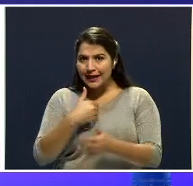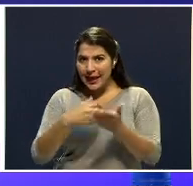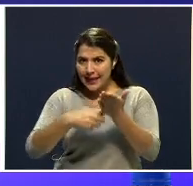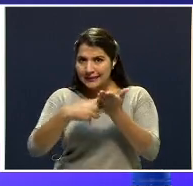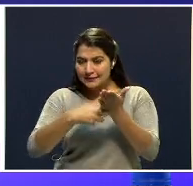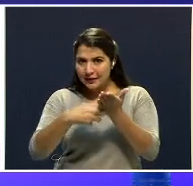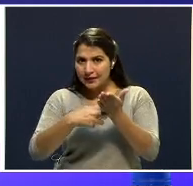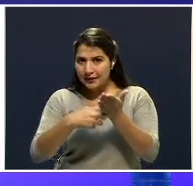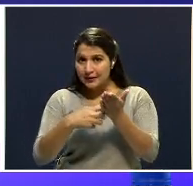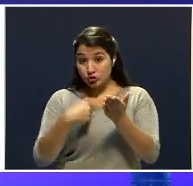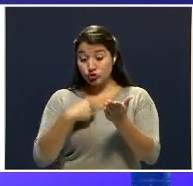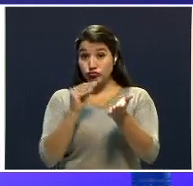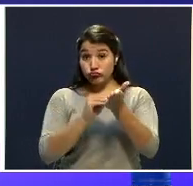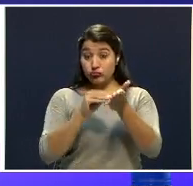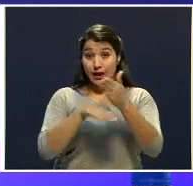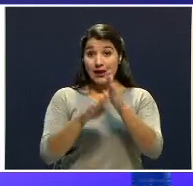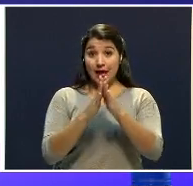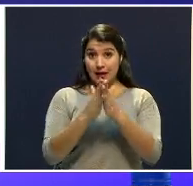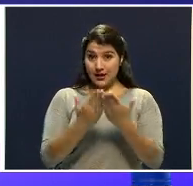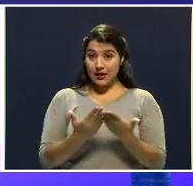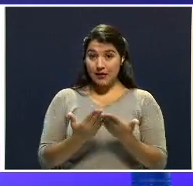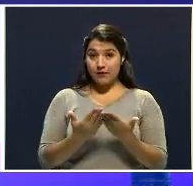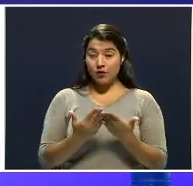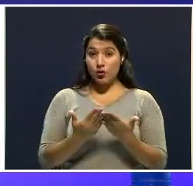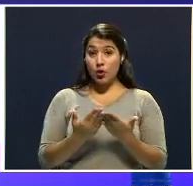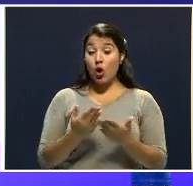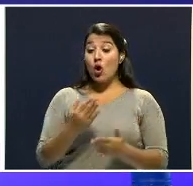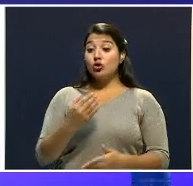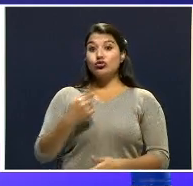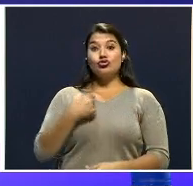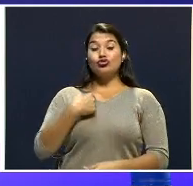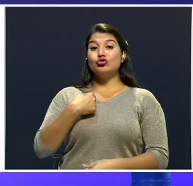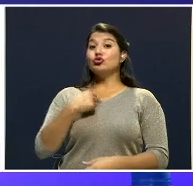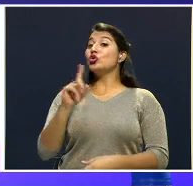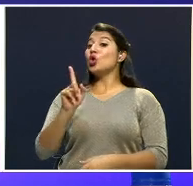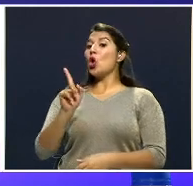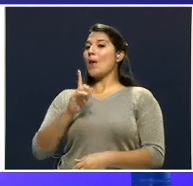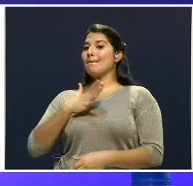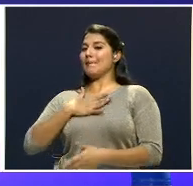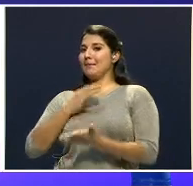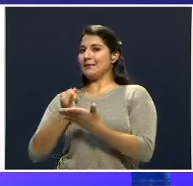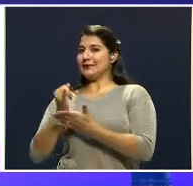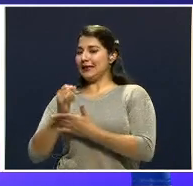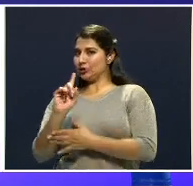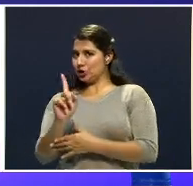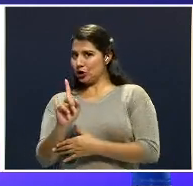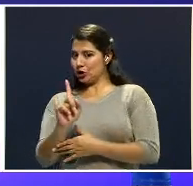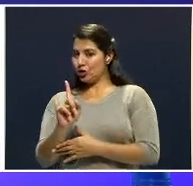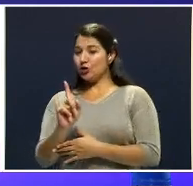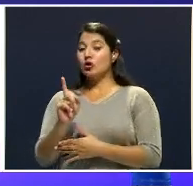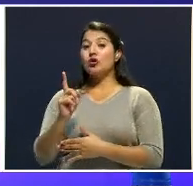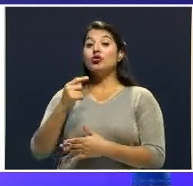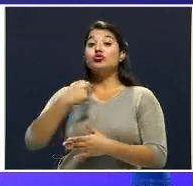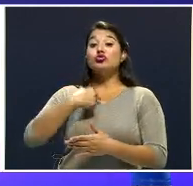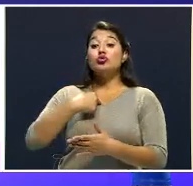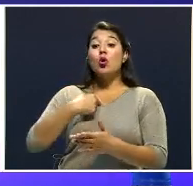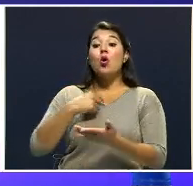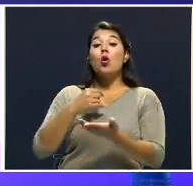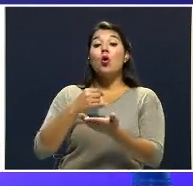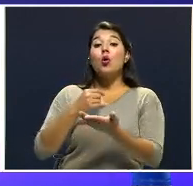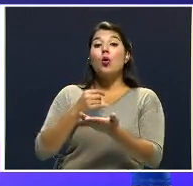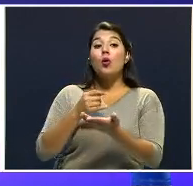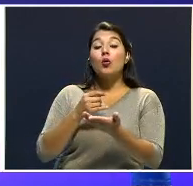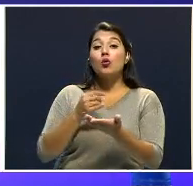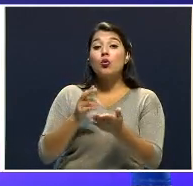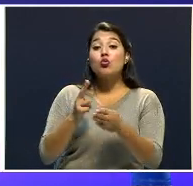está en el libro. Y lo que yo le estoy diciendo no es lo que yo investigué, lo que yo investigué a partir del expediente,